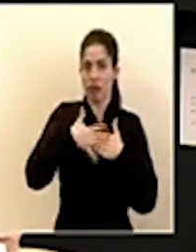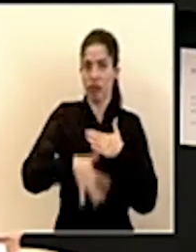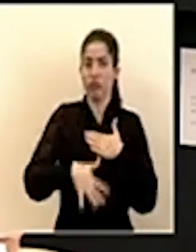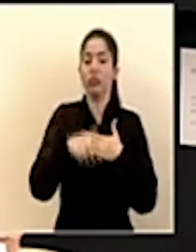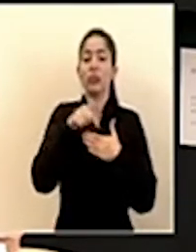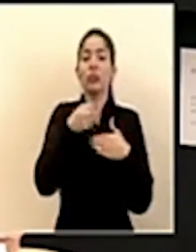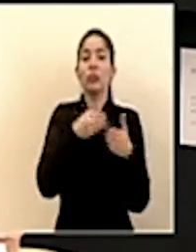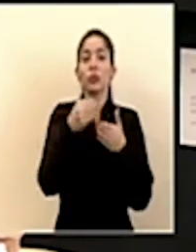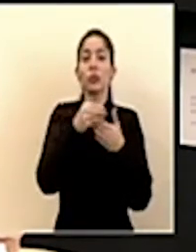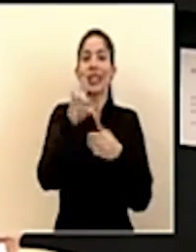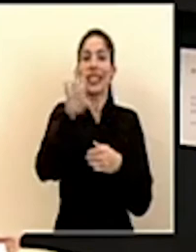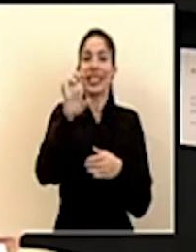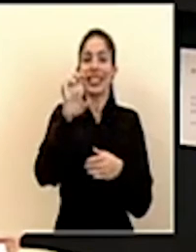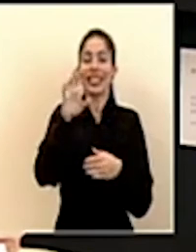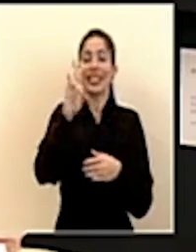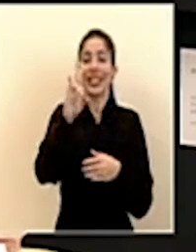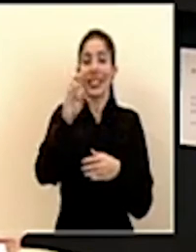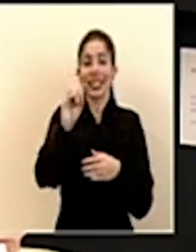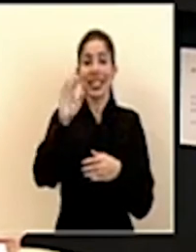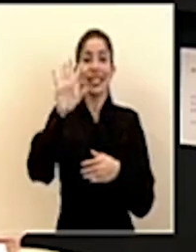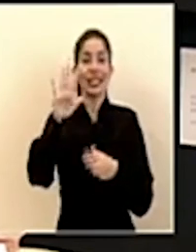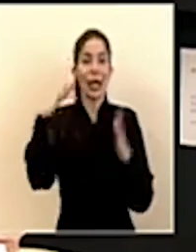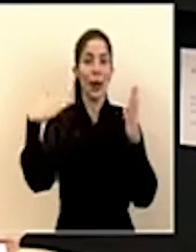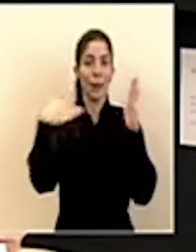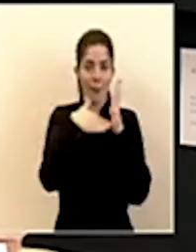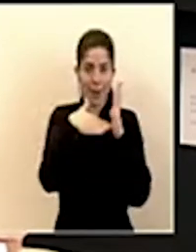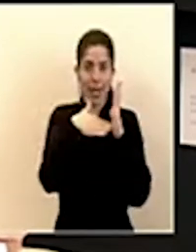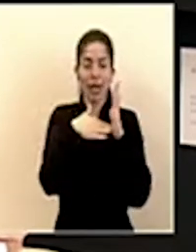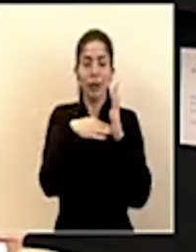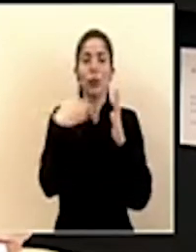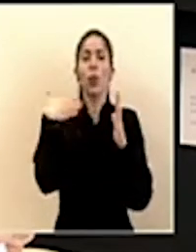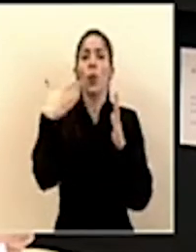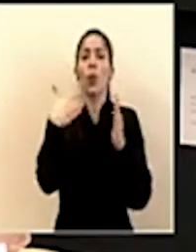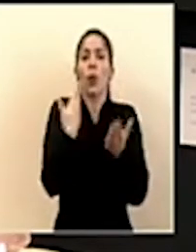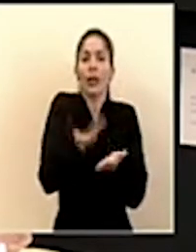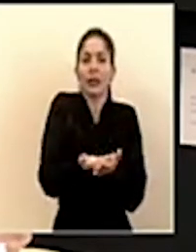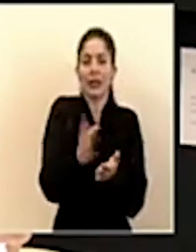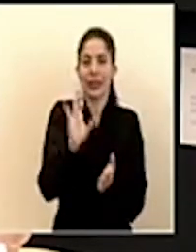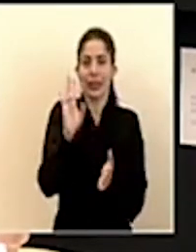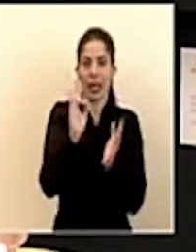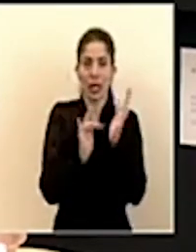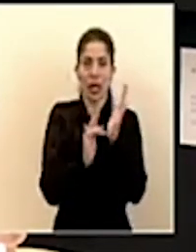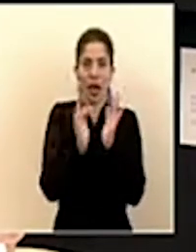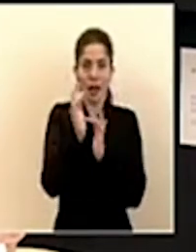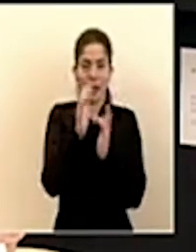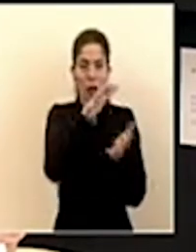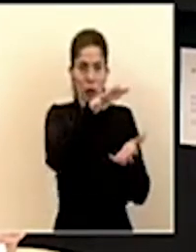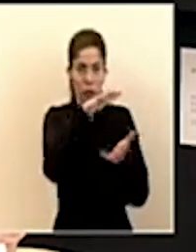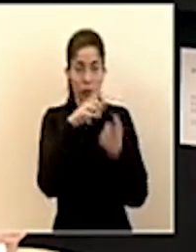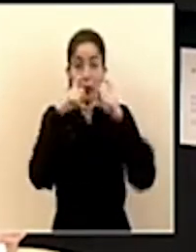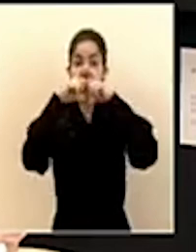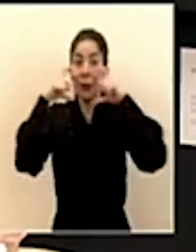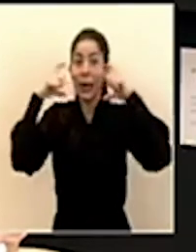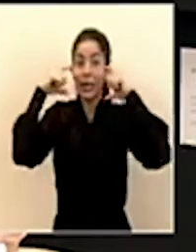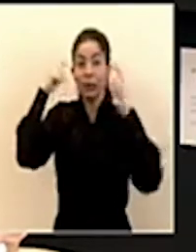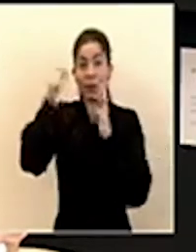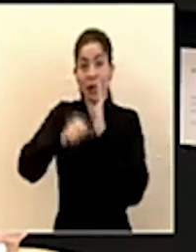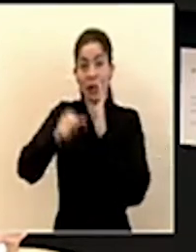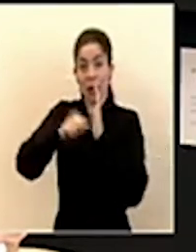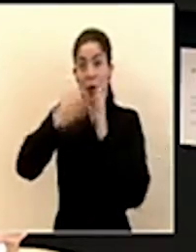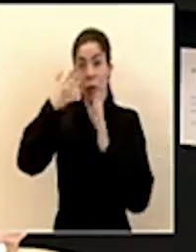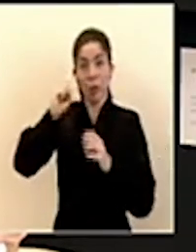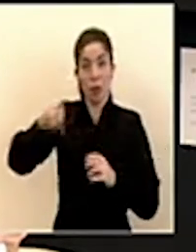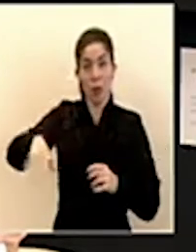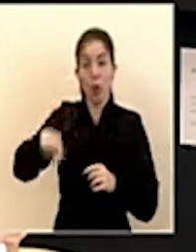setecientas cinco mil unidades que entran el 7 de abril mascarillas quirúrgicas descartables